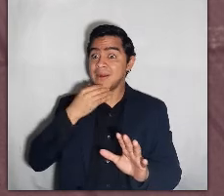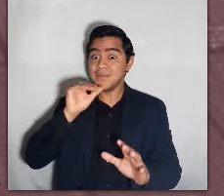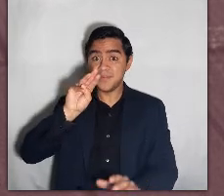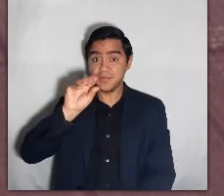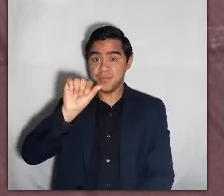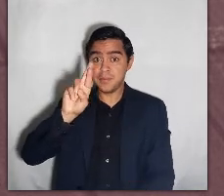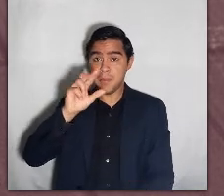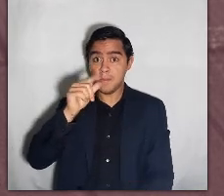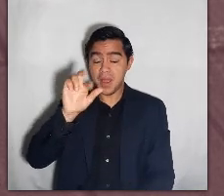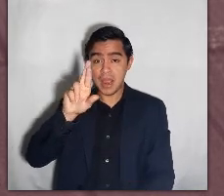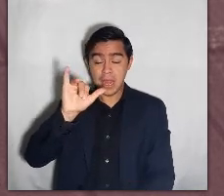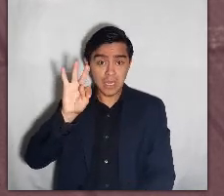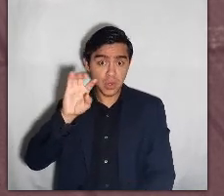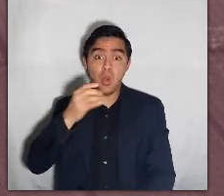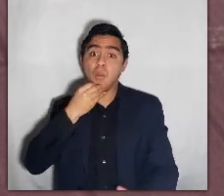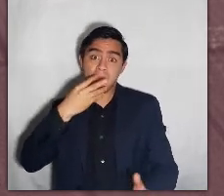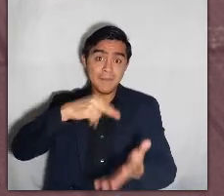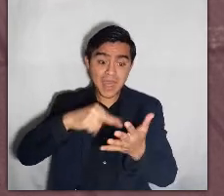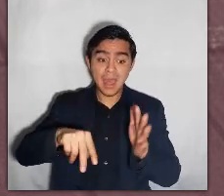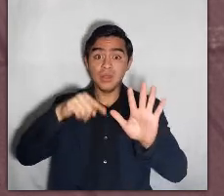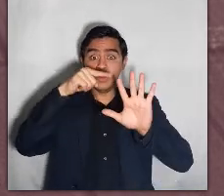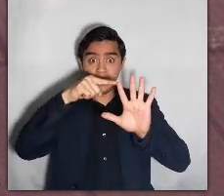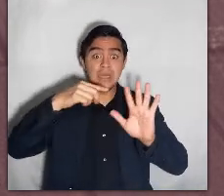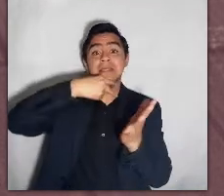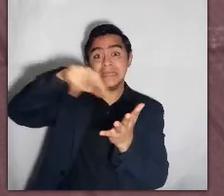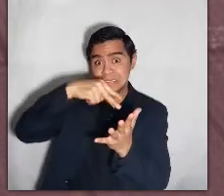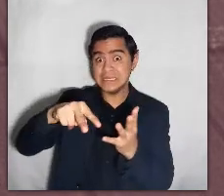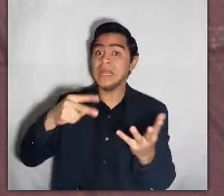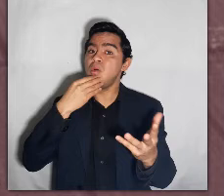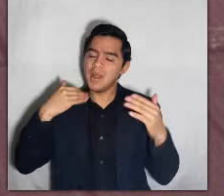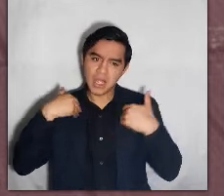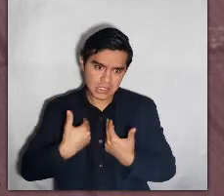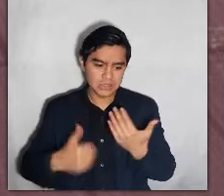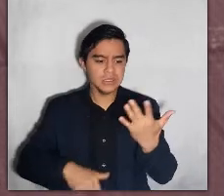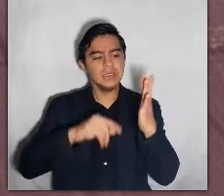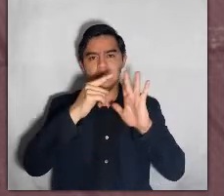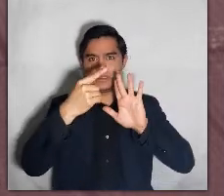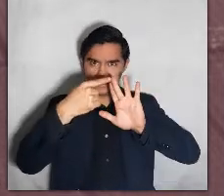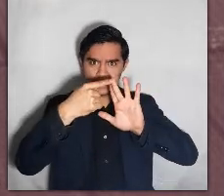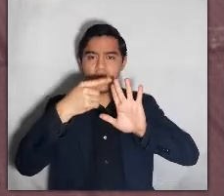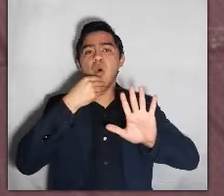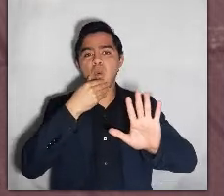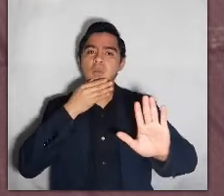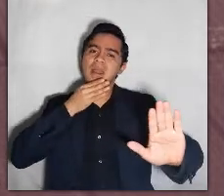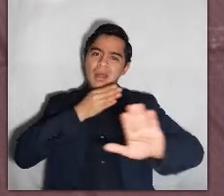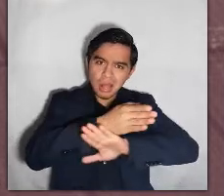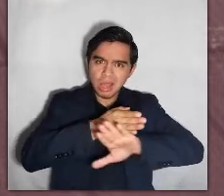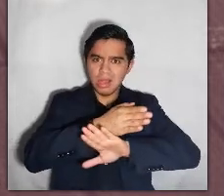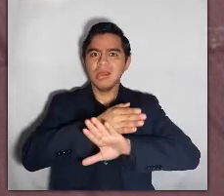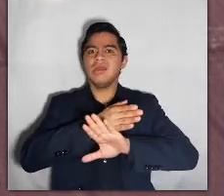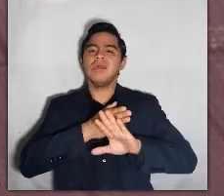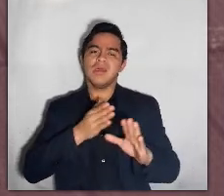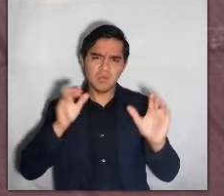habían aprendido que los chicos también sienten miedo, con Danzarín que también se cansan y con Maderucho que podían